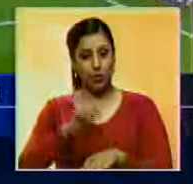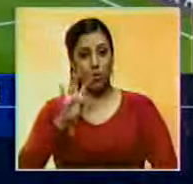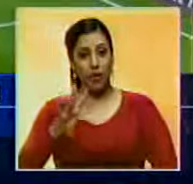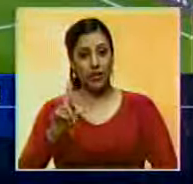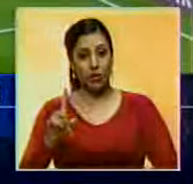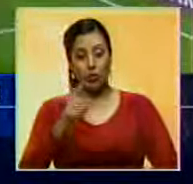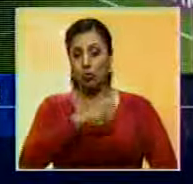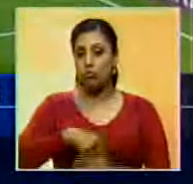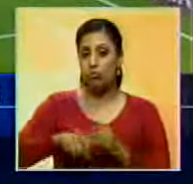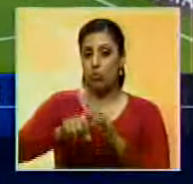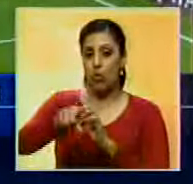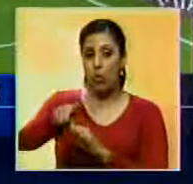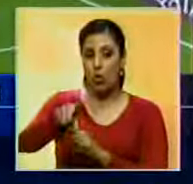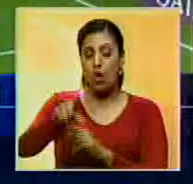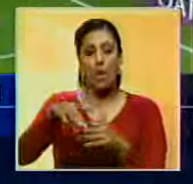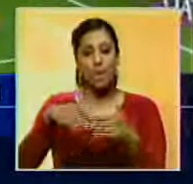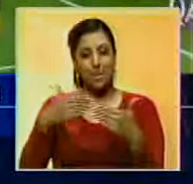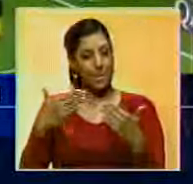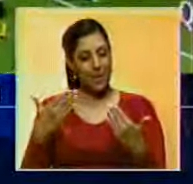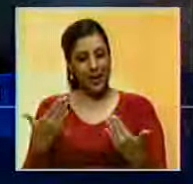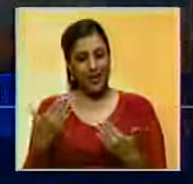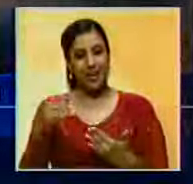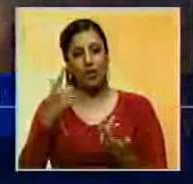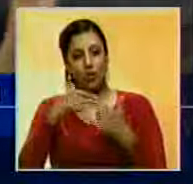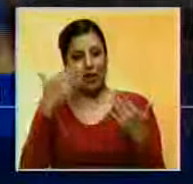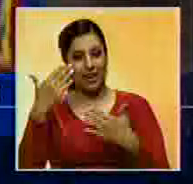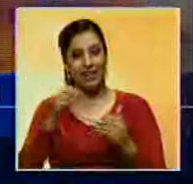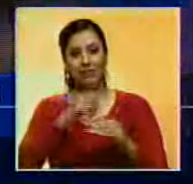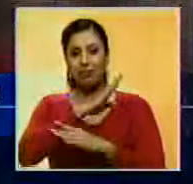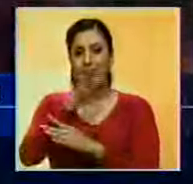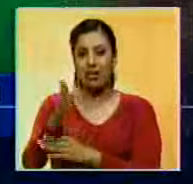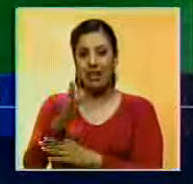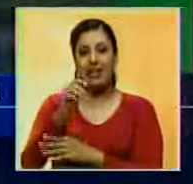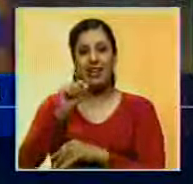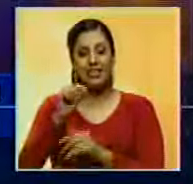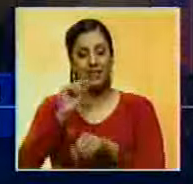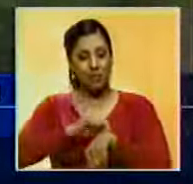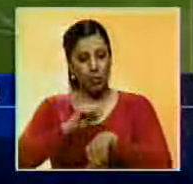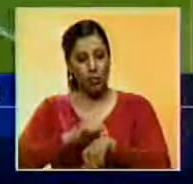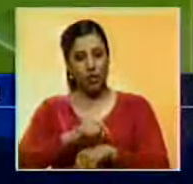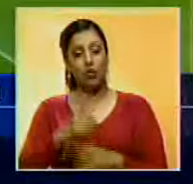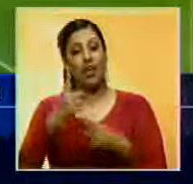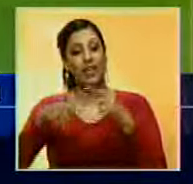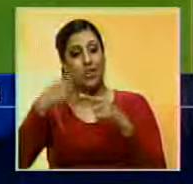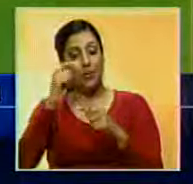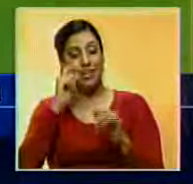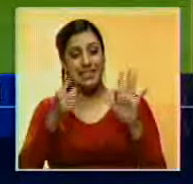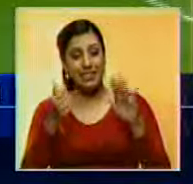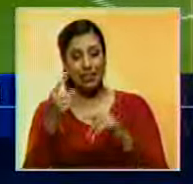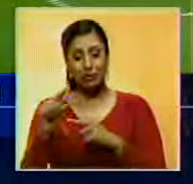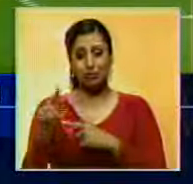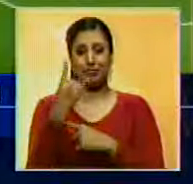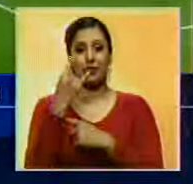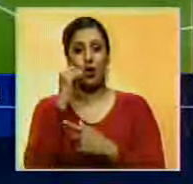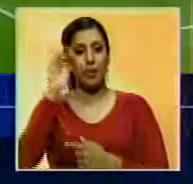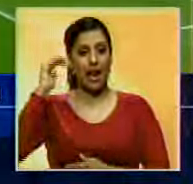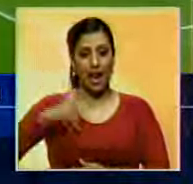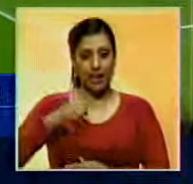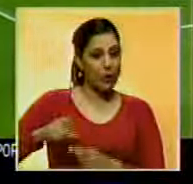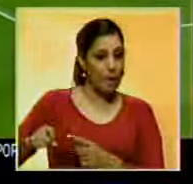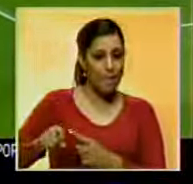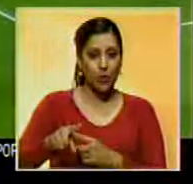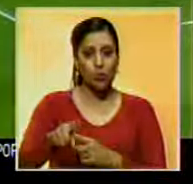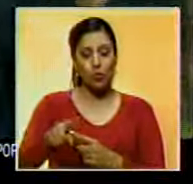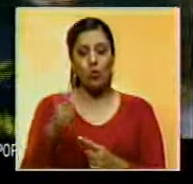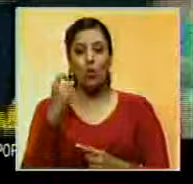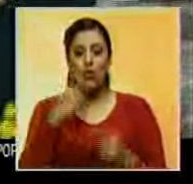41 con un gol de Iván Rakitic para los blaugranas, para imponerse de esa forma en ese momento ante el Atlético. Luego, al 61, el argentino Ángel Correa